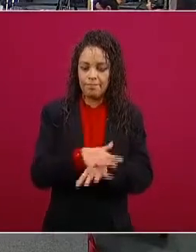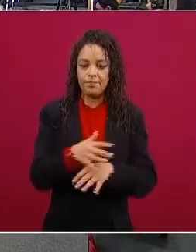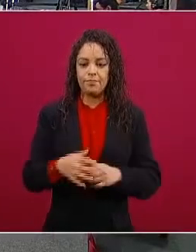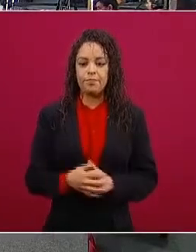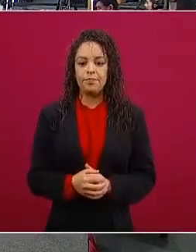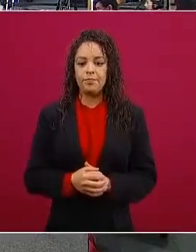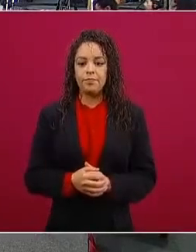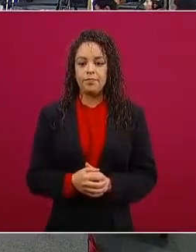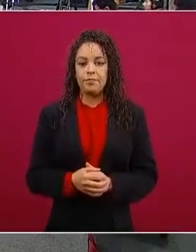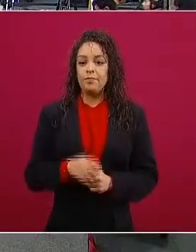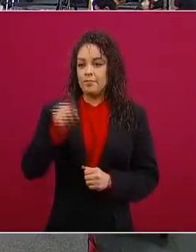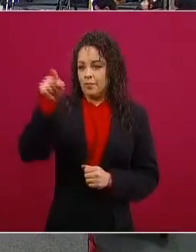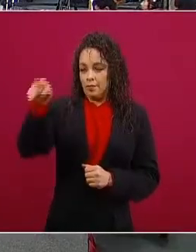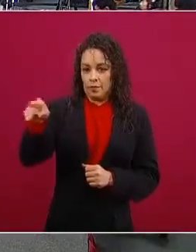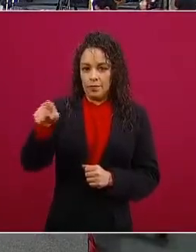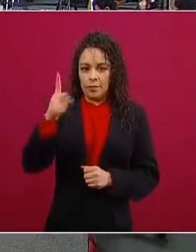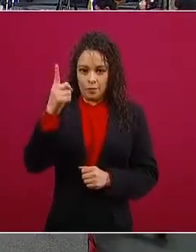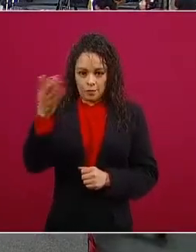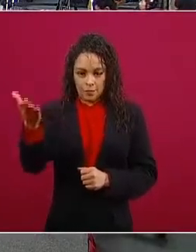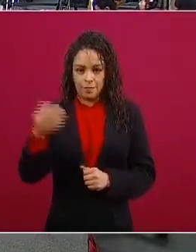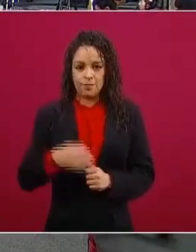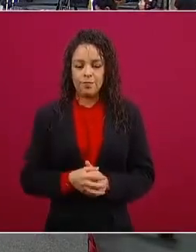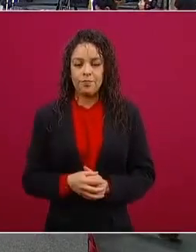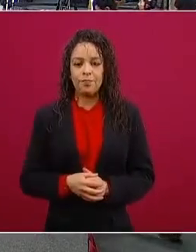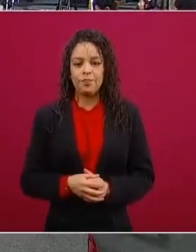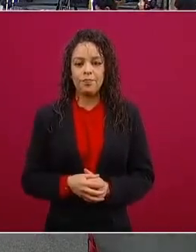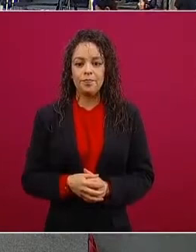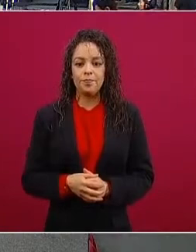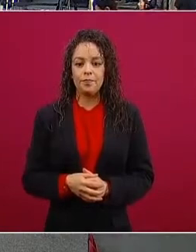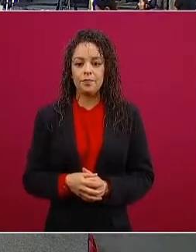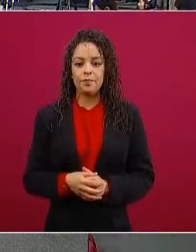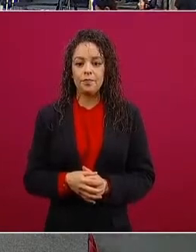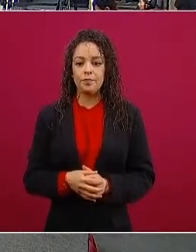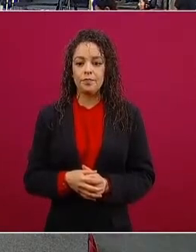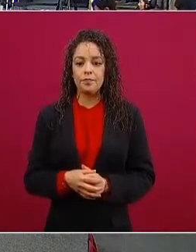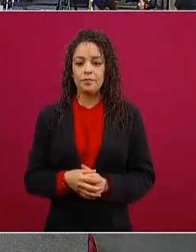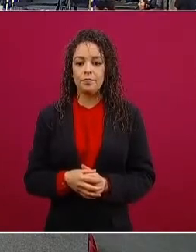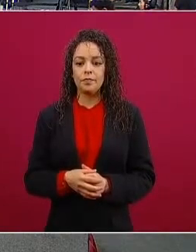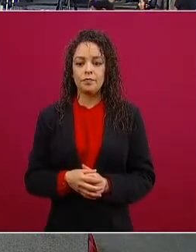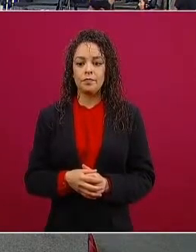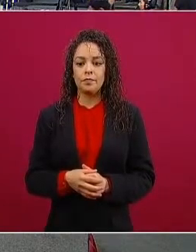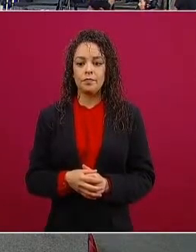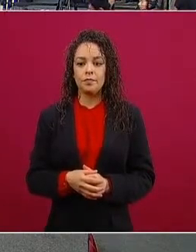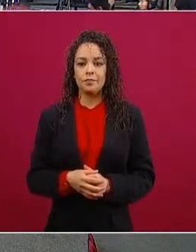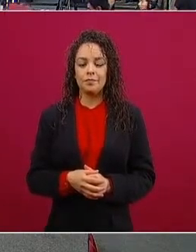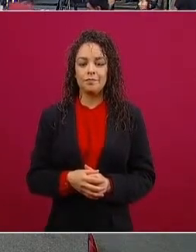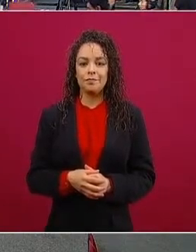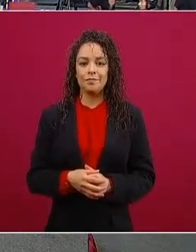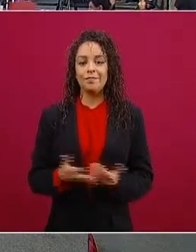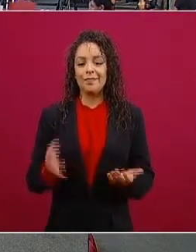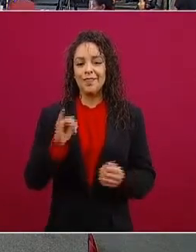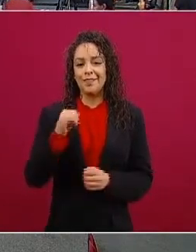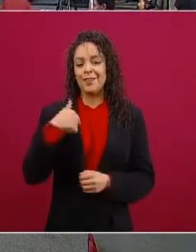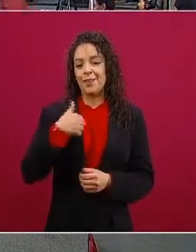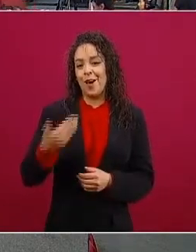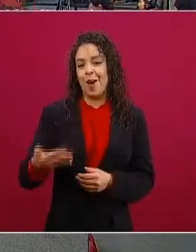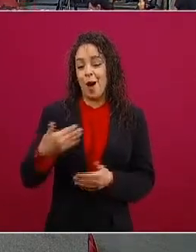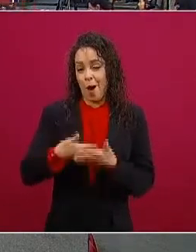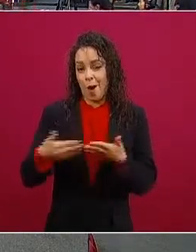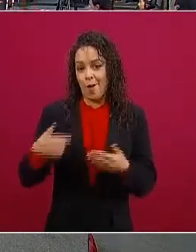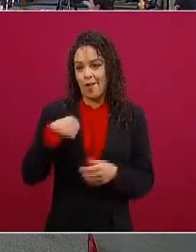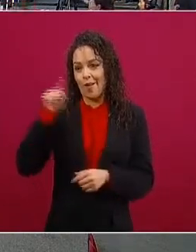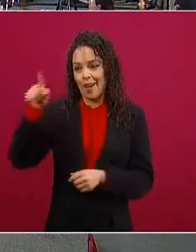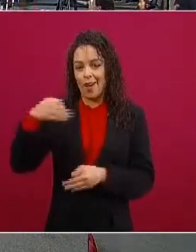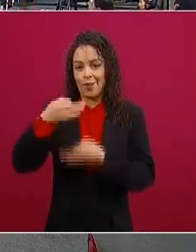con la compañera si ahora me fui a la derecha desde este lado